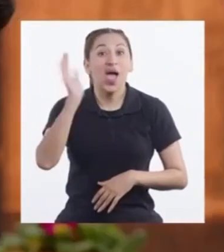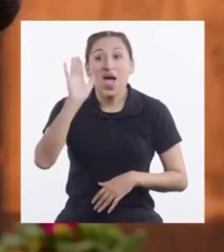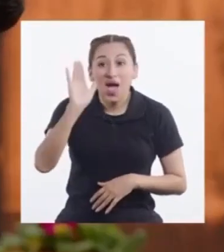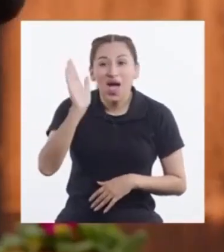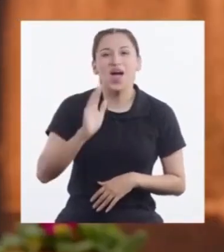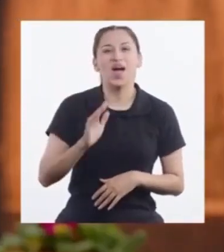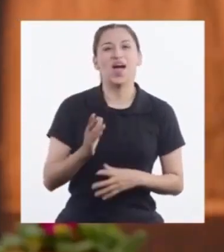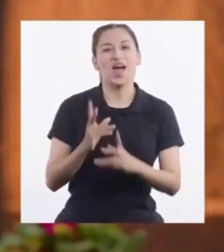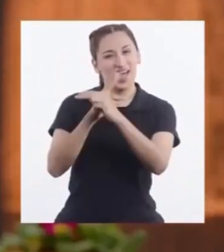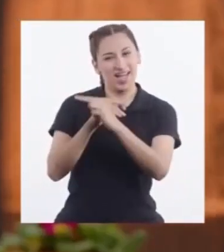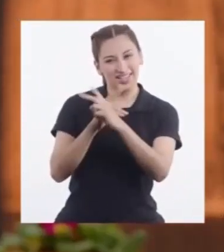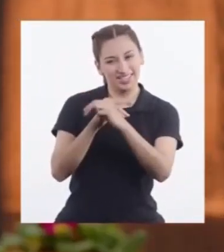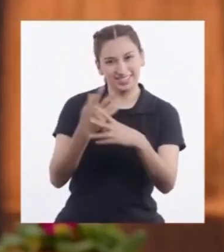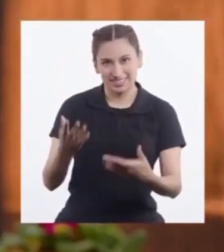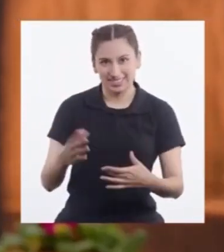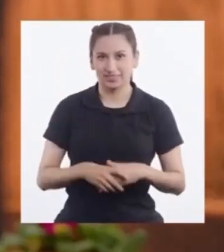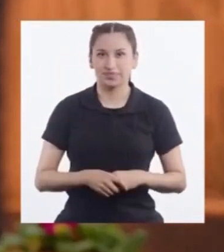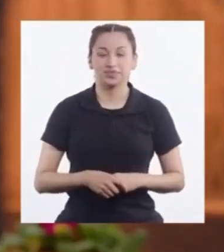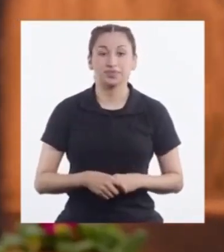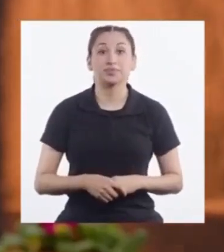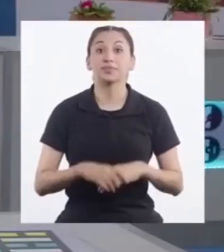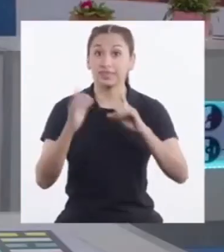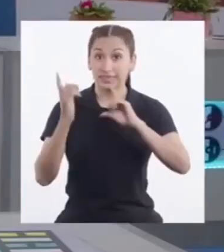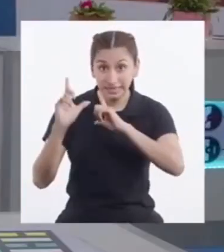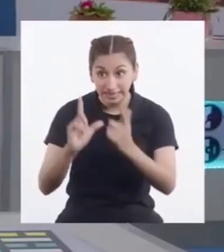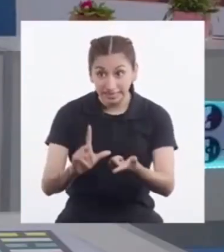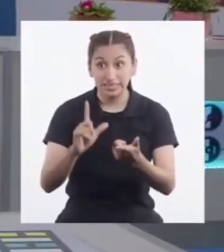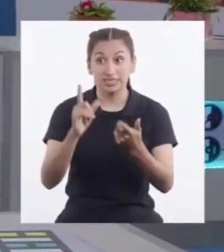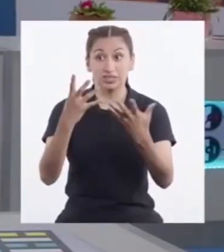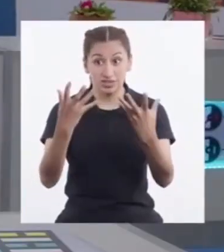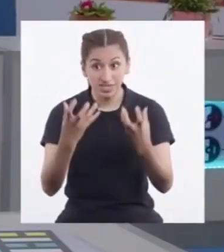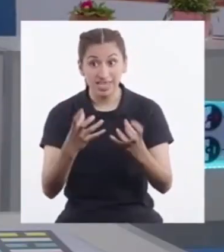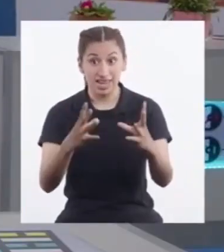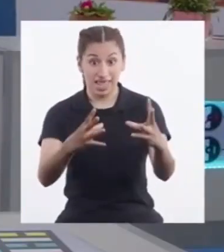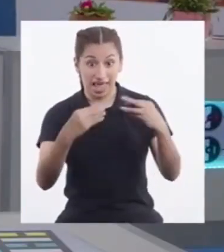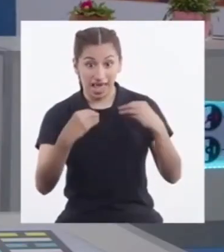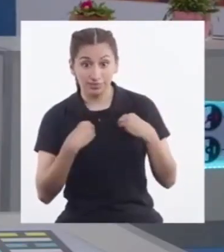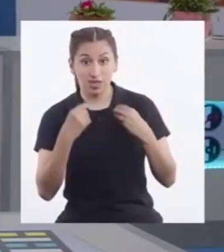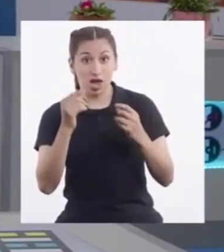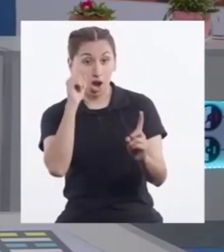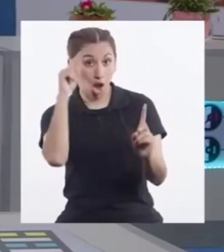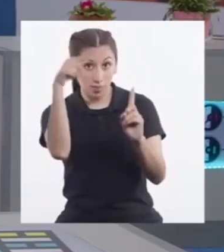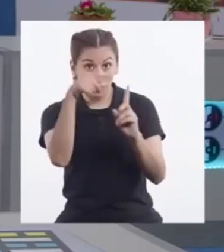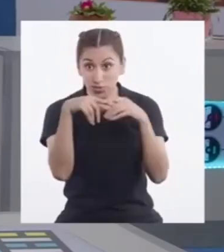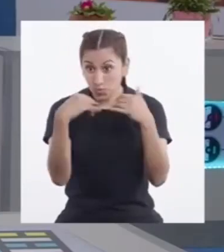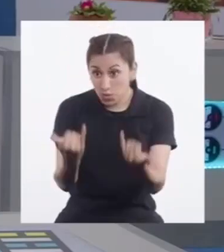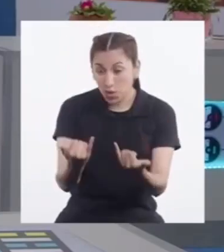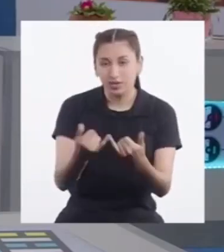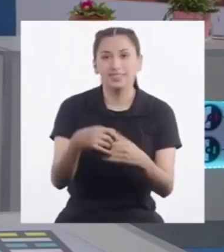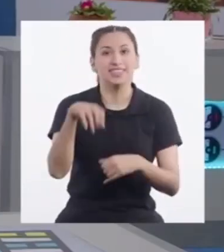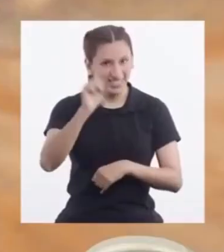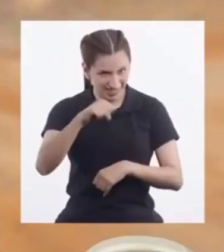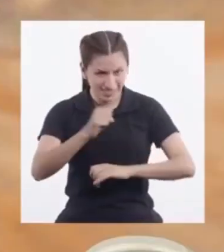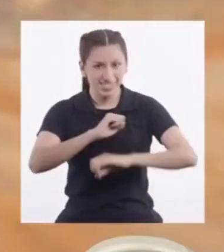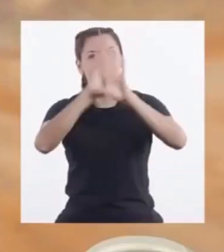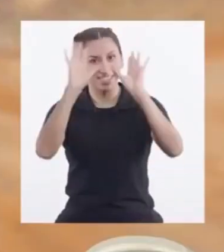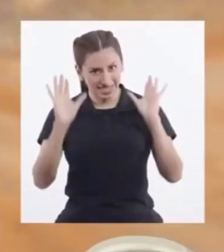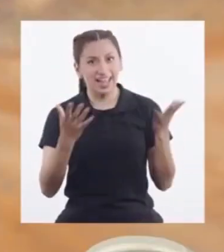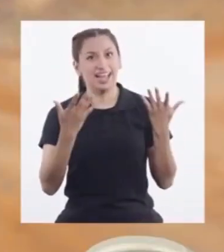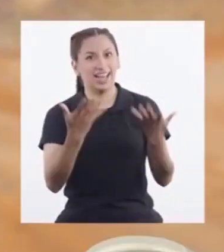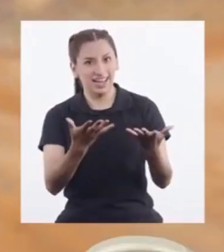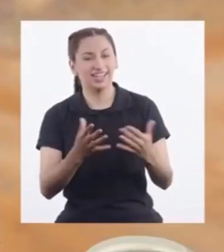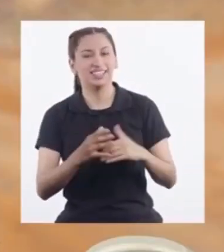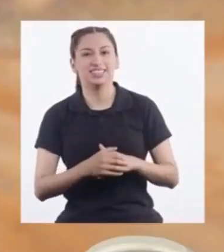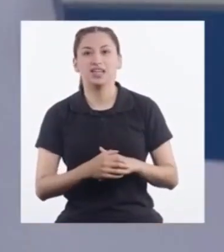¡Hola Valentín! ¿Listo para completar El propósito de hoy? ¡Claro que